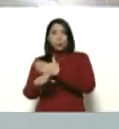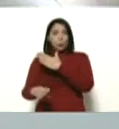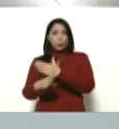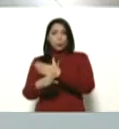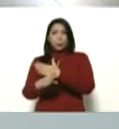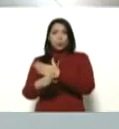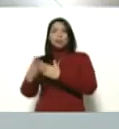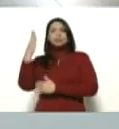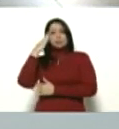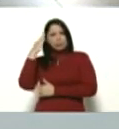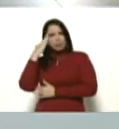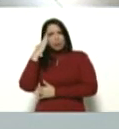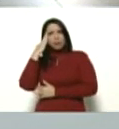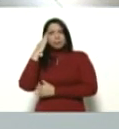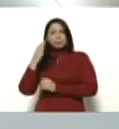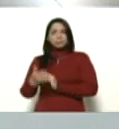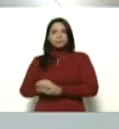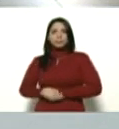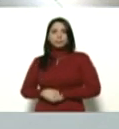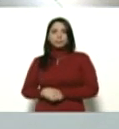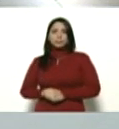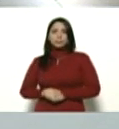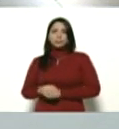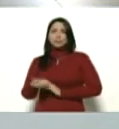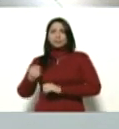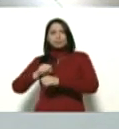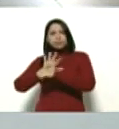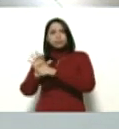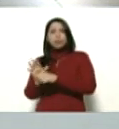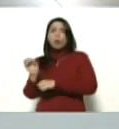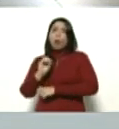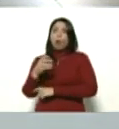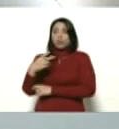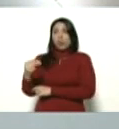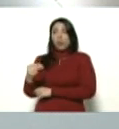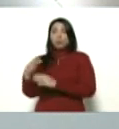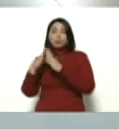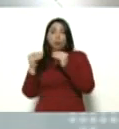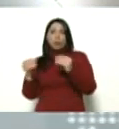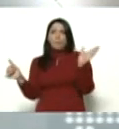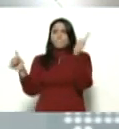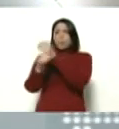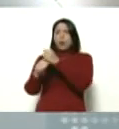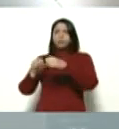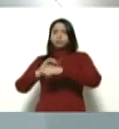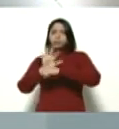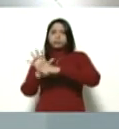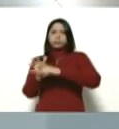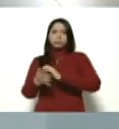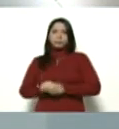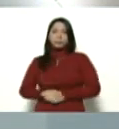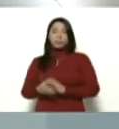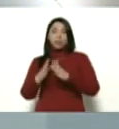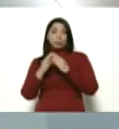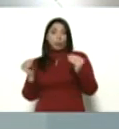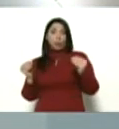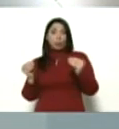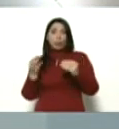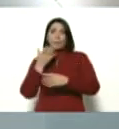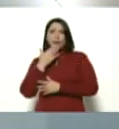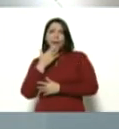saber si está con coronavirus o no, a todo el que se le ha detectado el coronavirus, a todo el que se ha